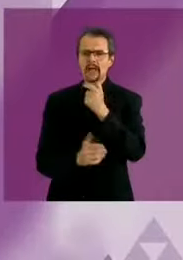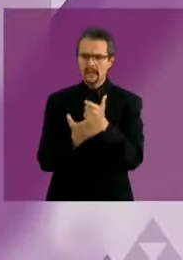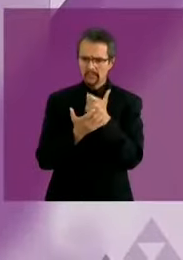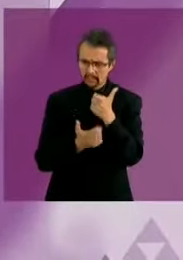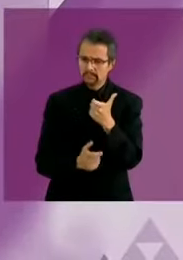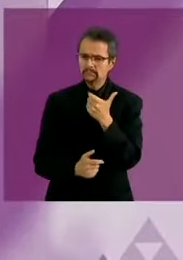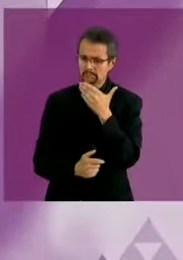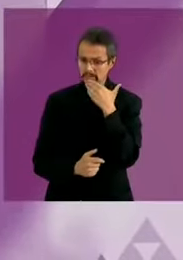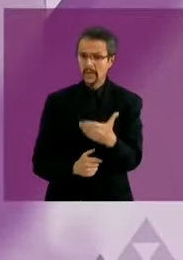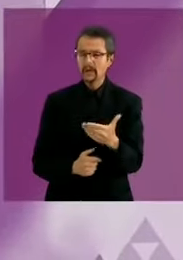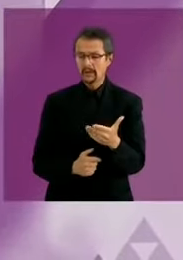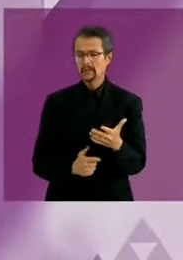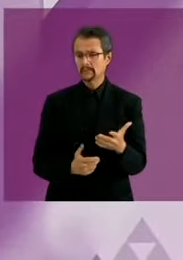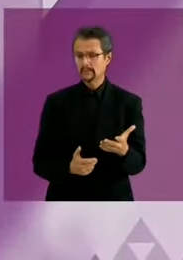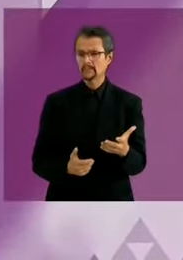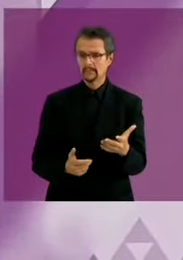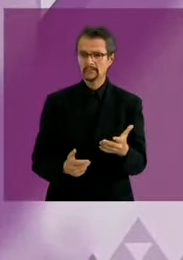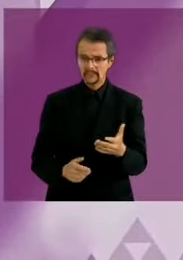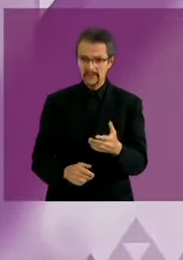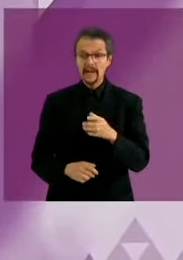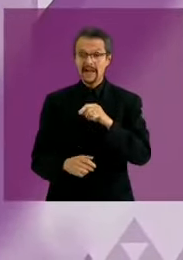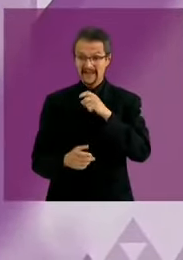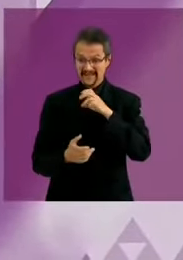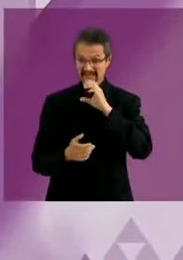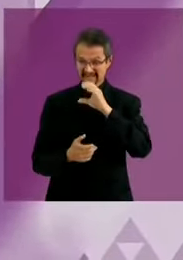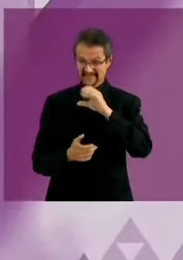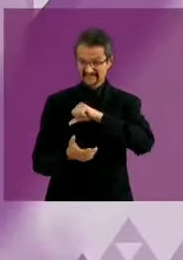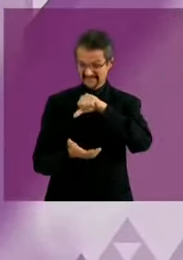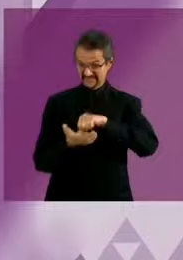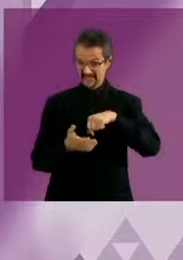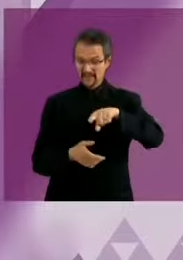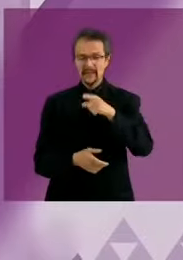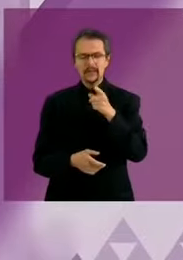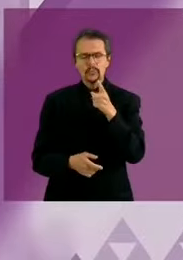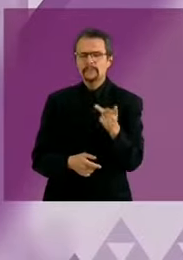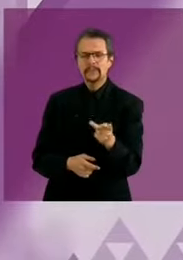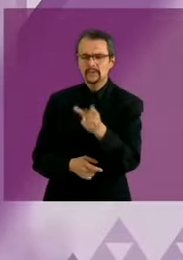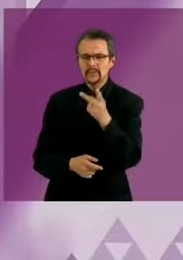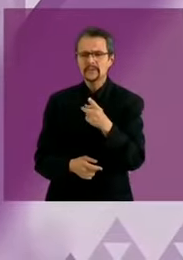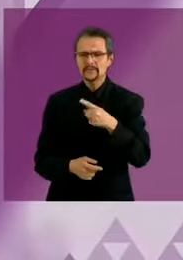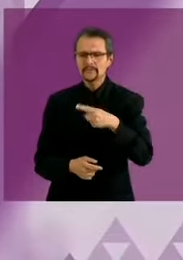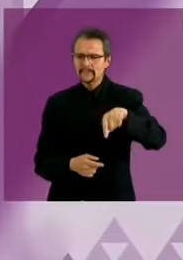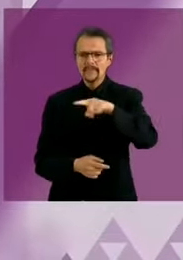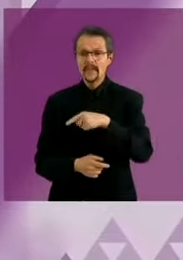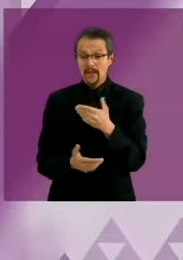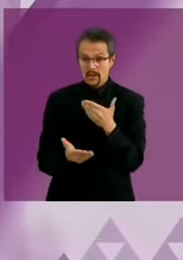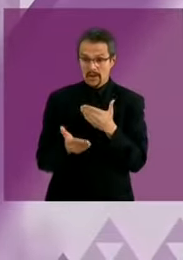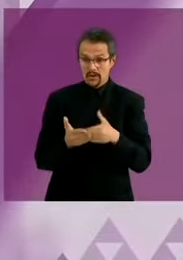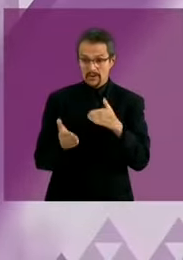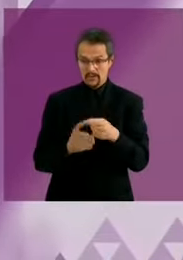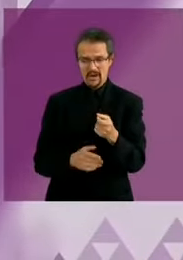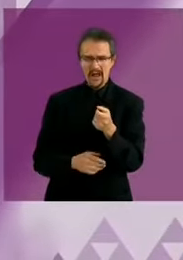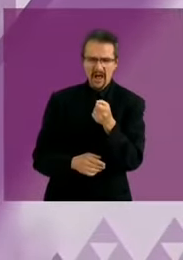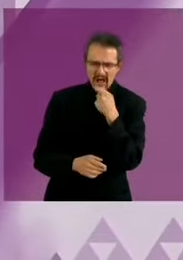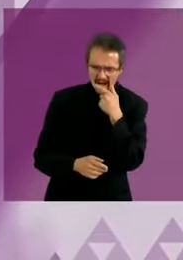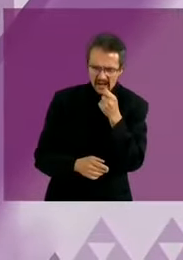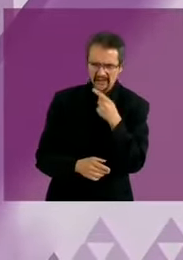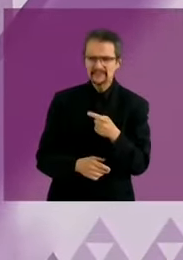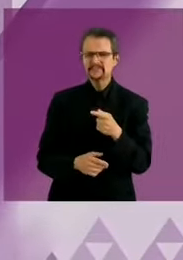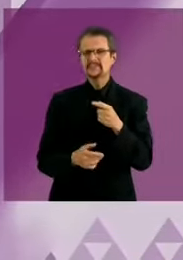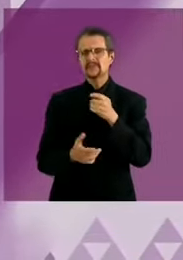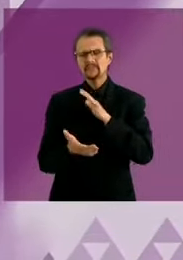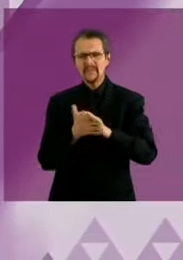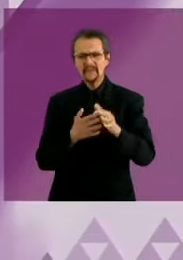Pregunta de la zona centro del país, Xochitl Gálvez, ¿cómo solucionaría el desabasto de medicinas que está presente desde hace mucho